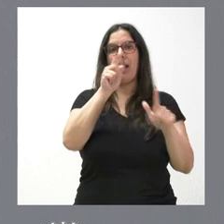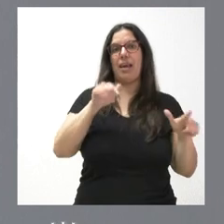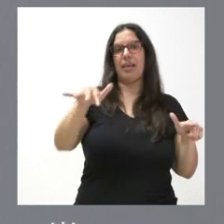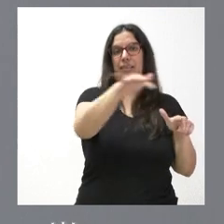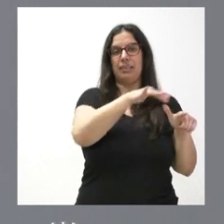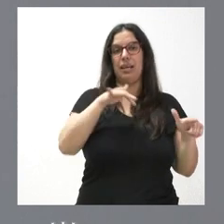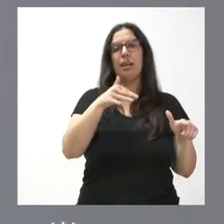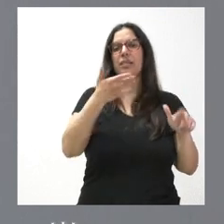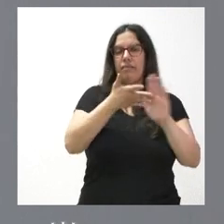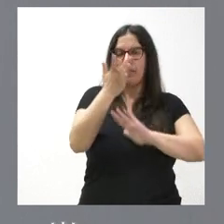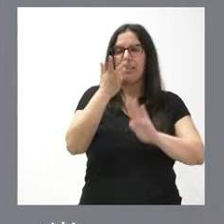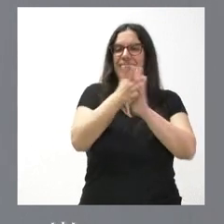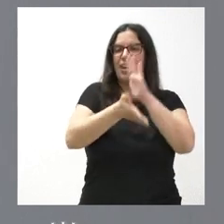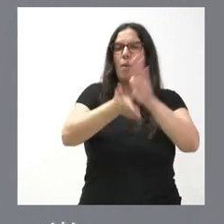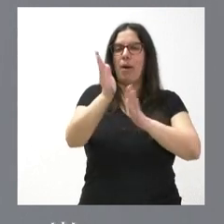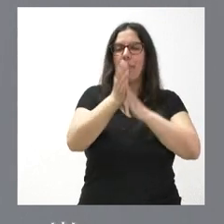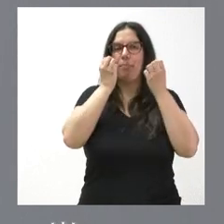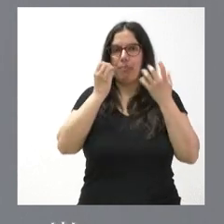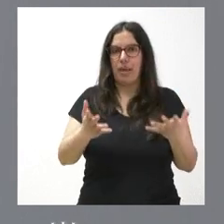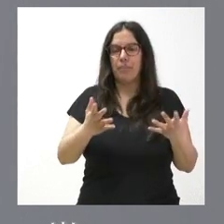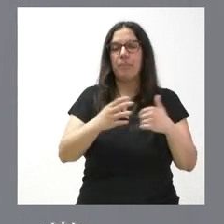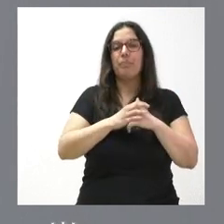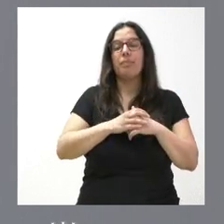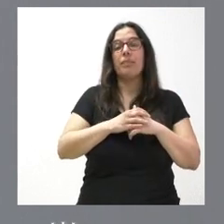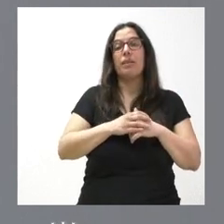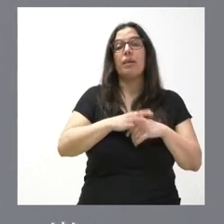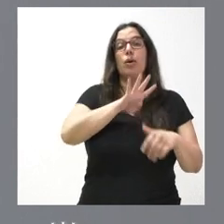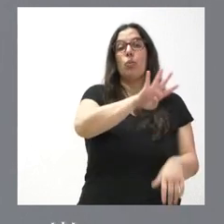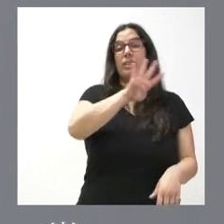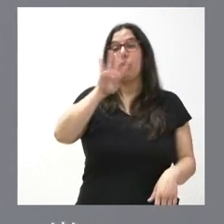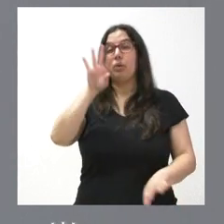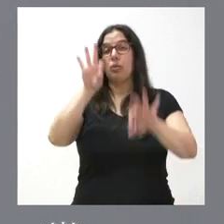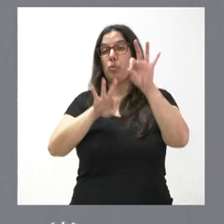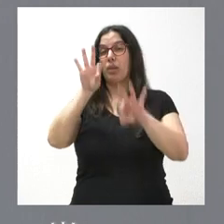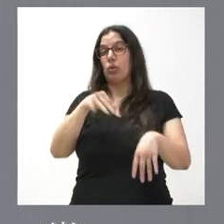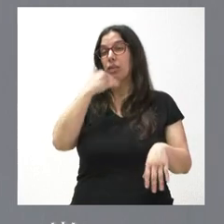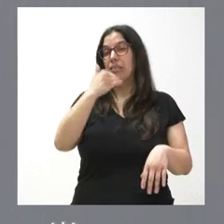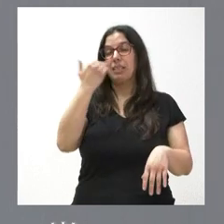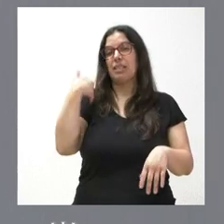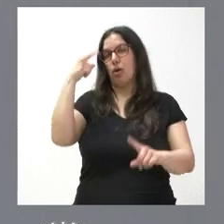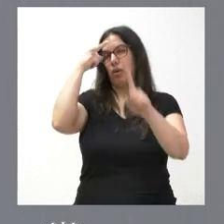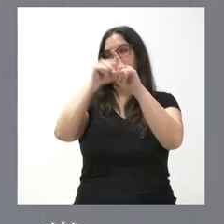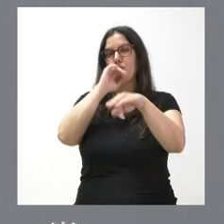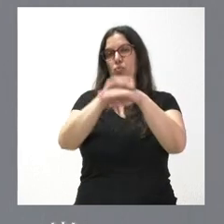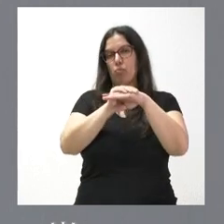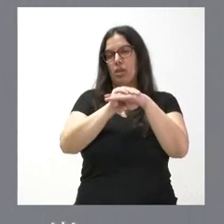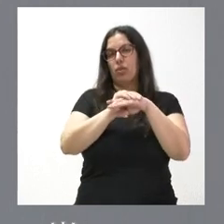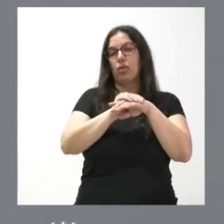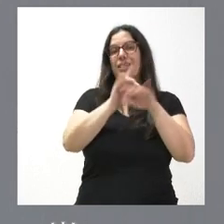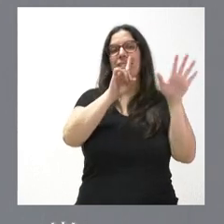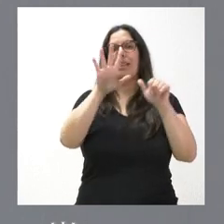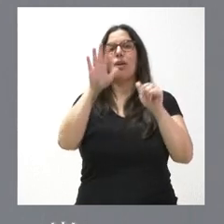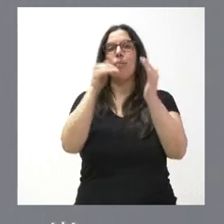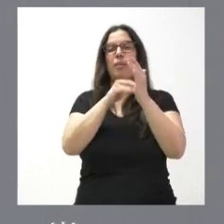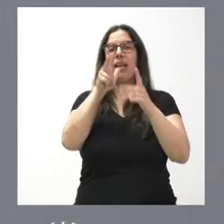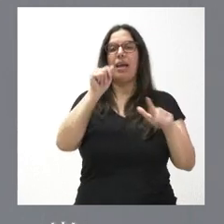vamos en la dirección que habíamos previsto, 44% prácticamente de objetivo conseguido, 65.000 hectáreas